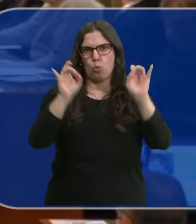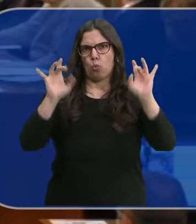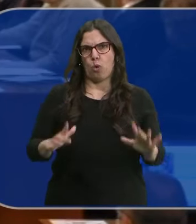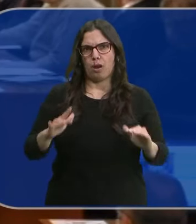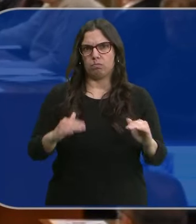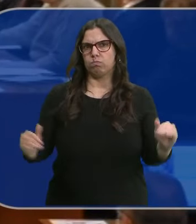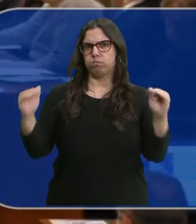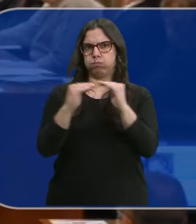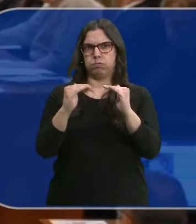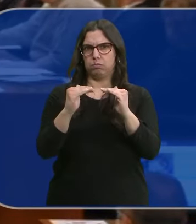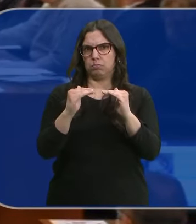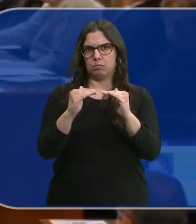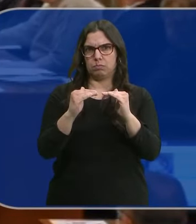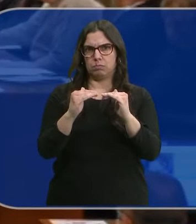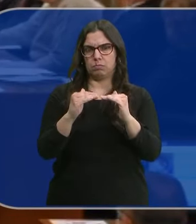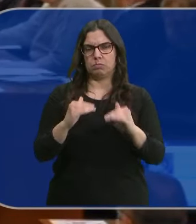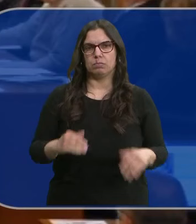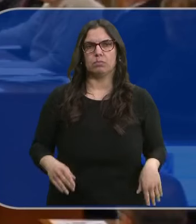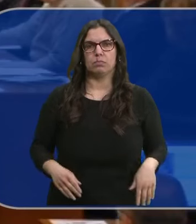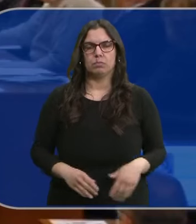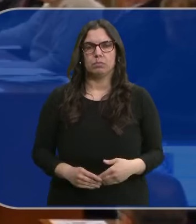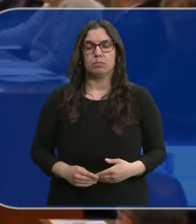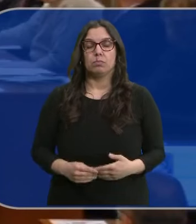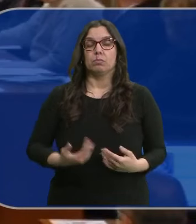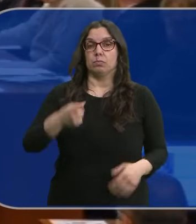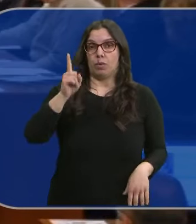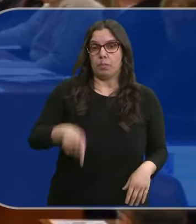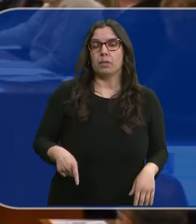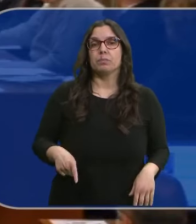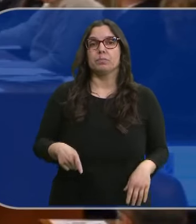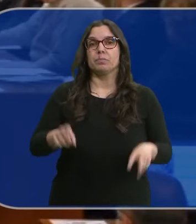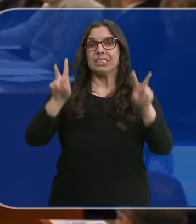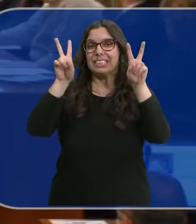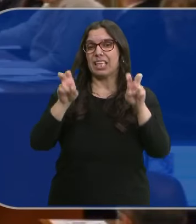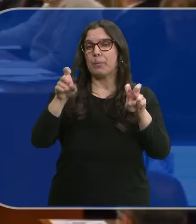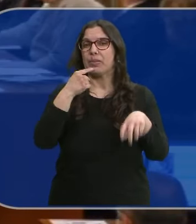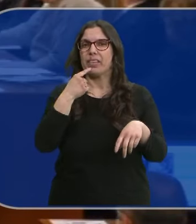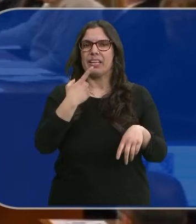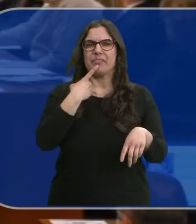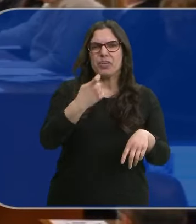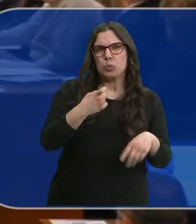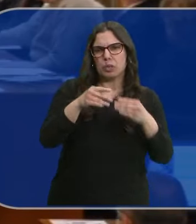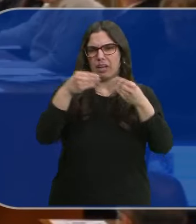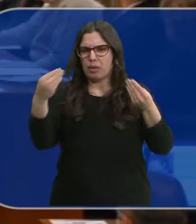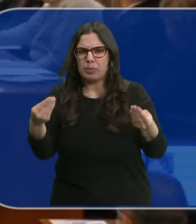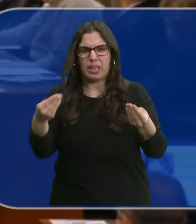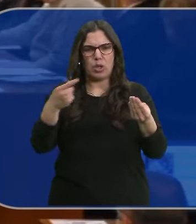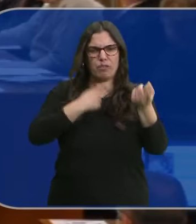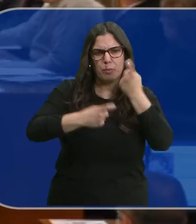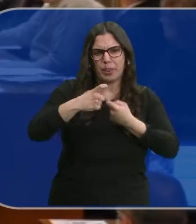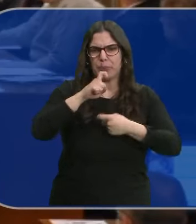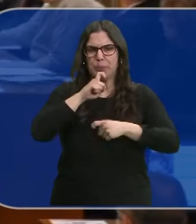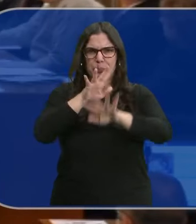medida de la que dispone este tribunal. Por otro lado, la cuestión sobre la dificultad del manejo de la información o